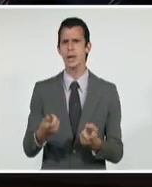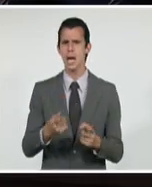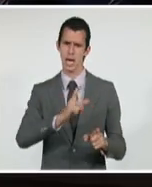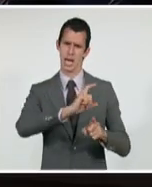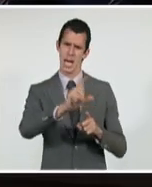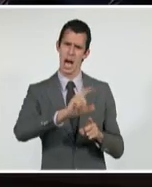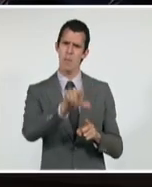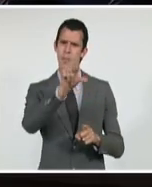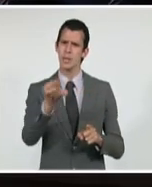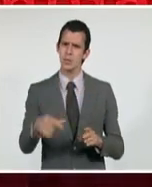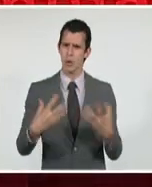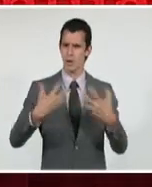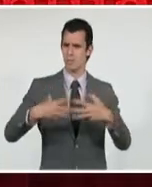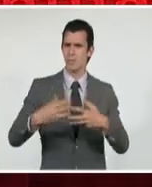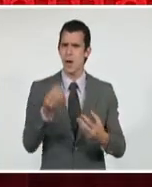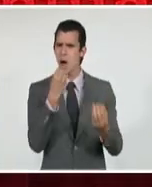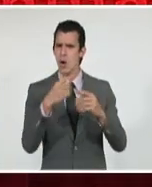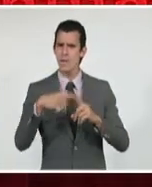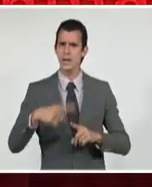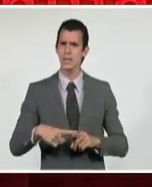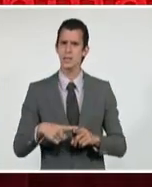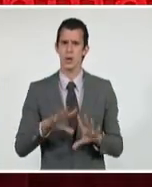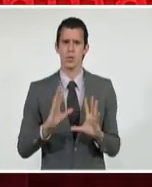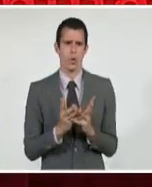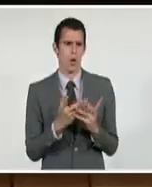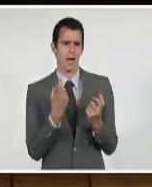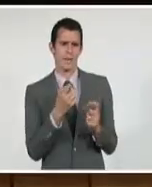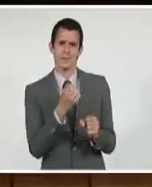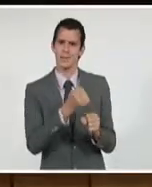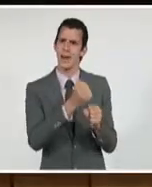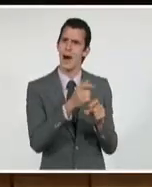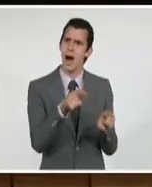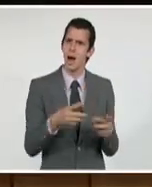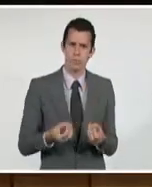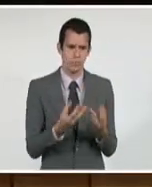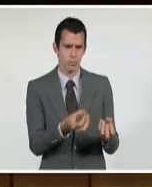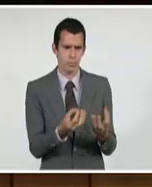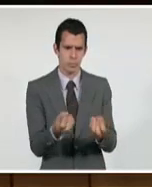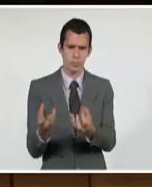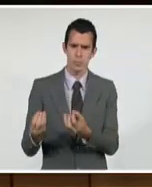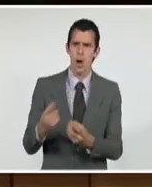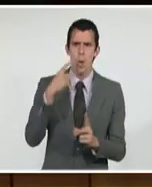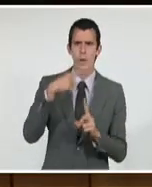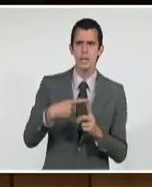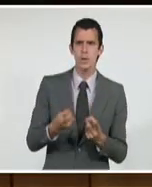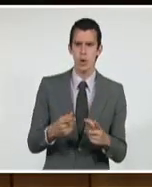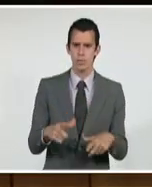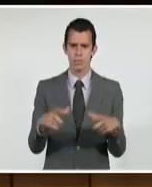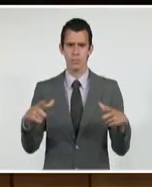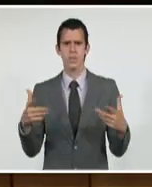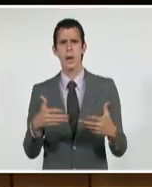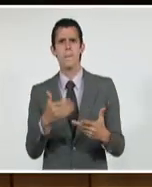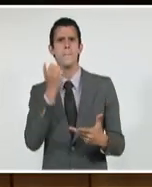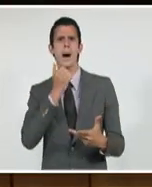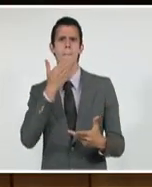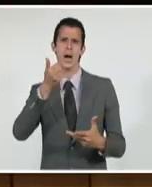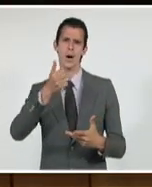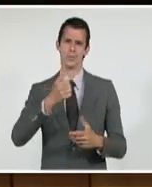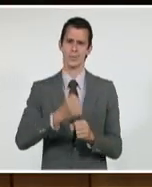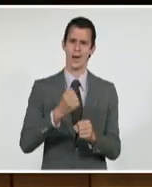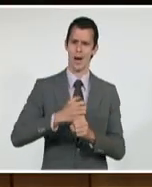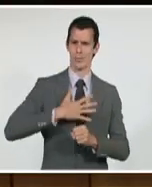así como todo lo que se hace para seguir potenciando el trabajo por cuenta propia y cooperativo en Cuba. De igual forma,